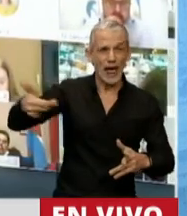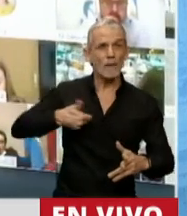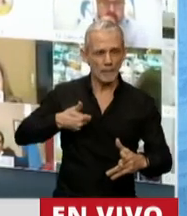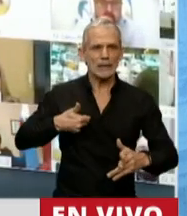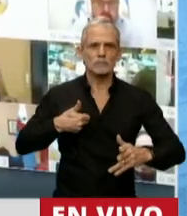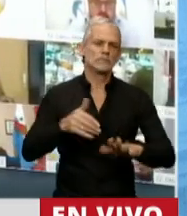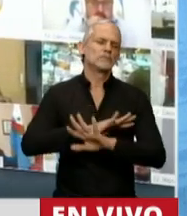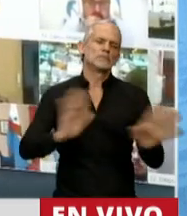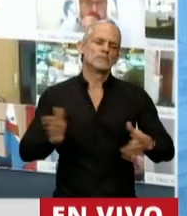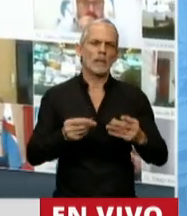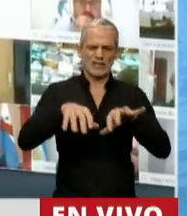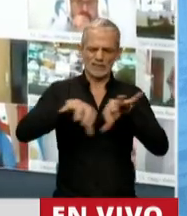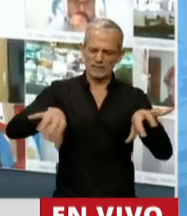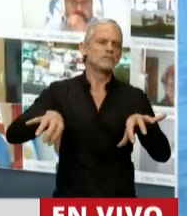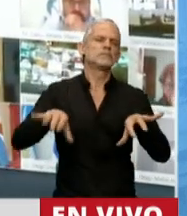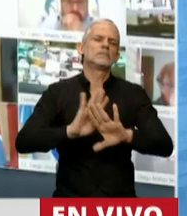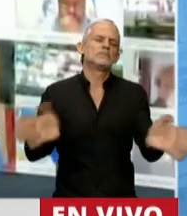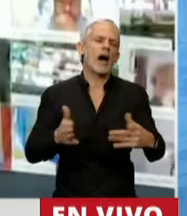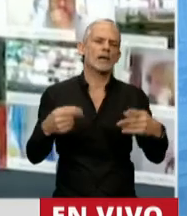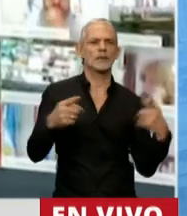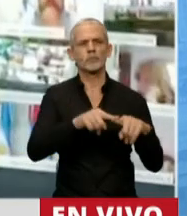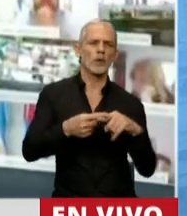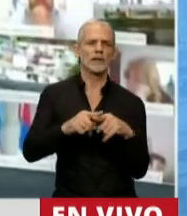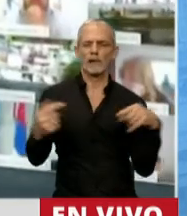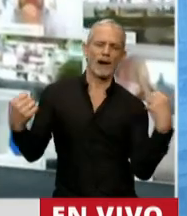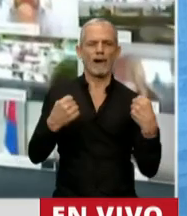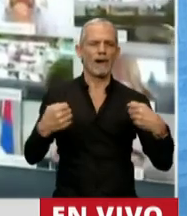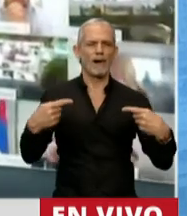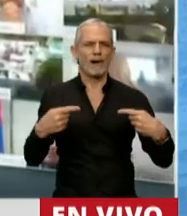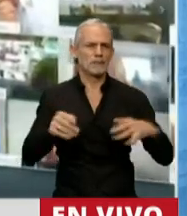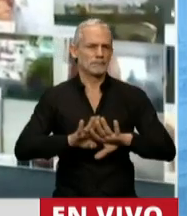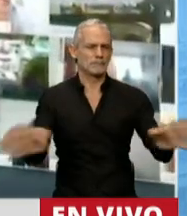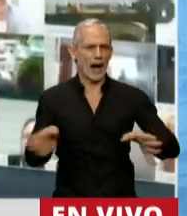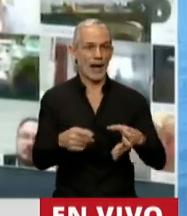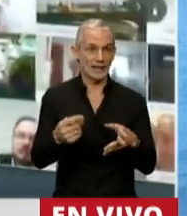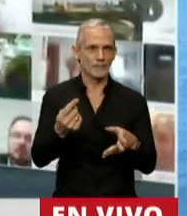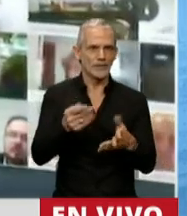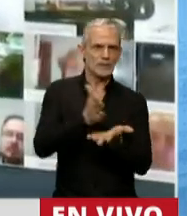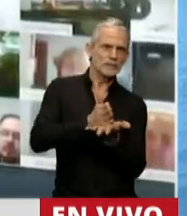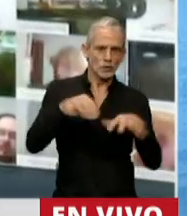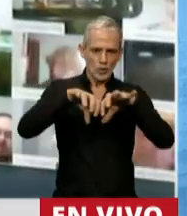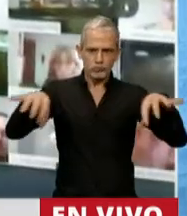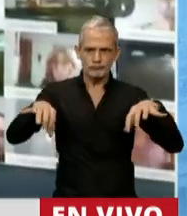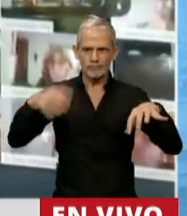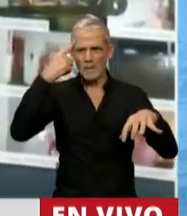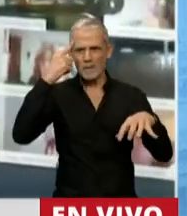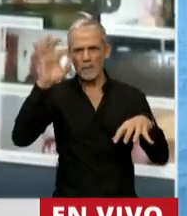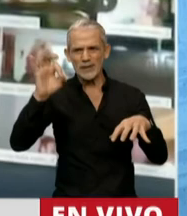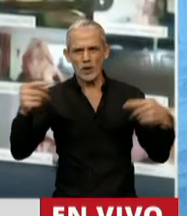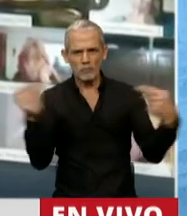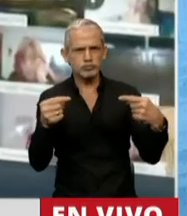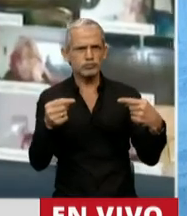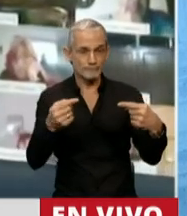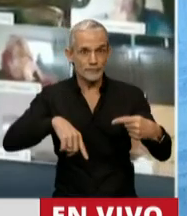terminemos con el tema de la grieta y la verdad es que son dos posiciones antagónicas. Lo que tenemos que